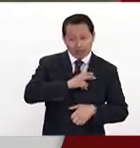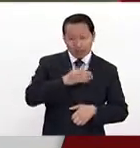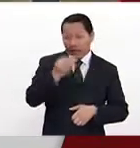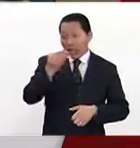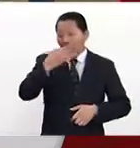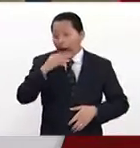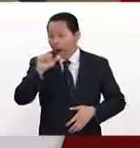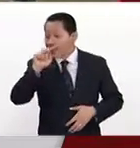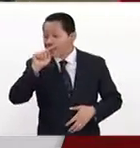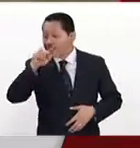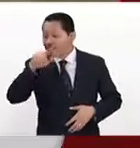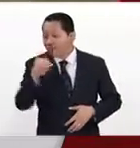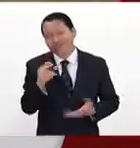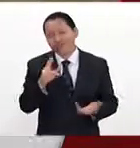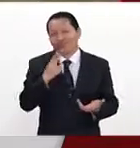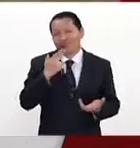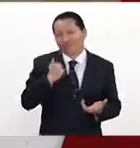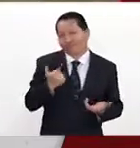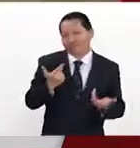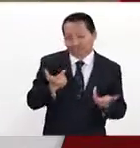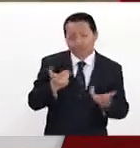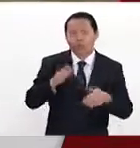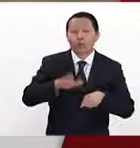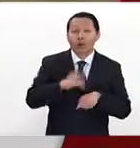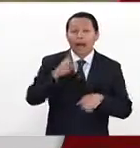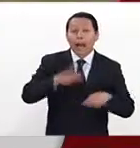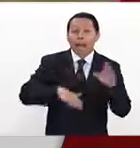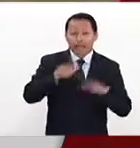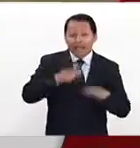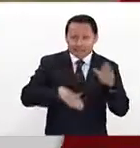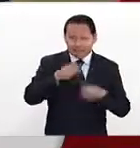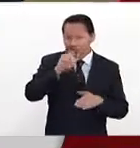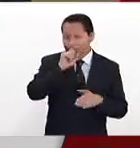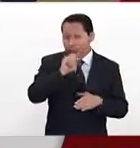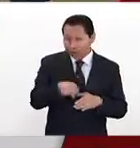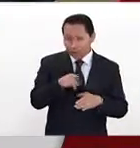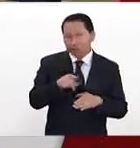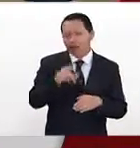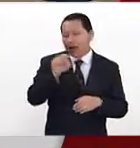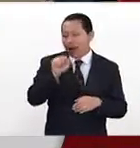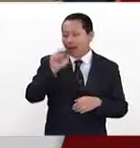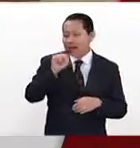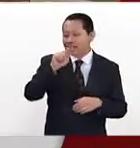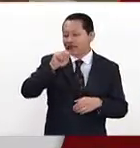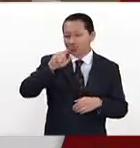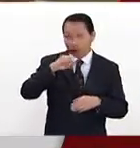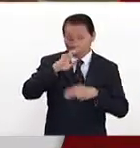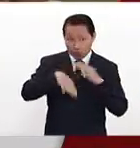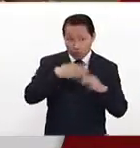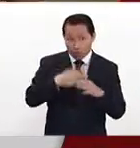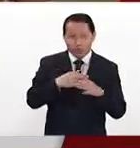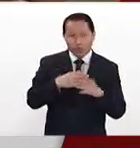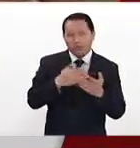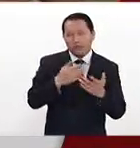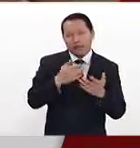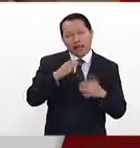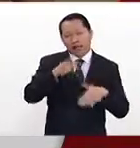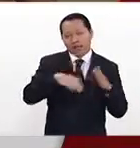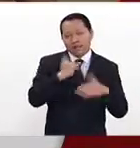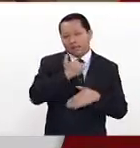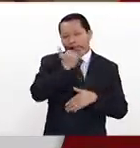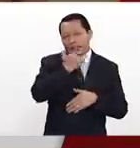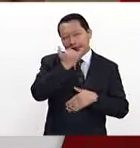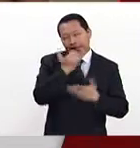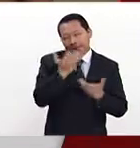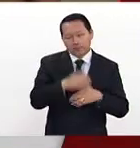prescripciones son inadecuadas, de las prescripciones antibióticas en el mundo. Pero lo dan los médicos muchas veces. claro.